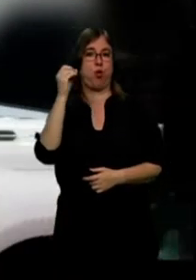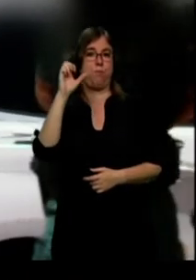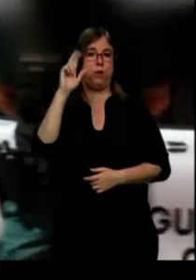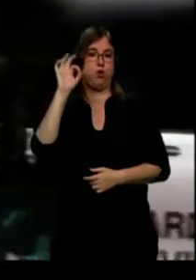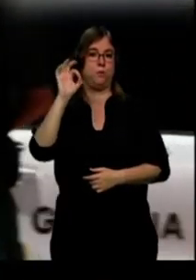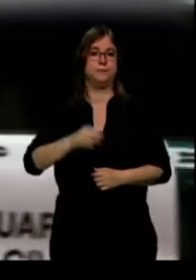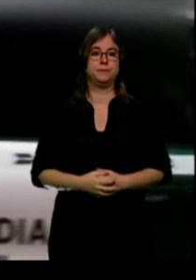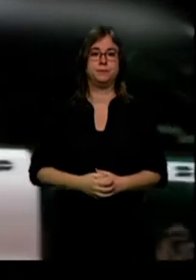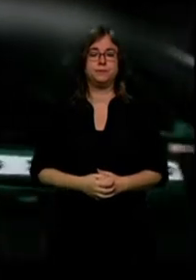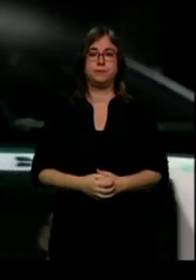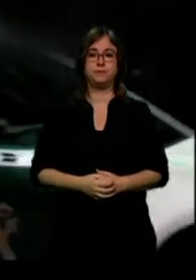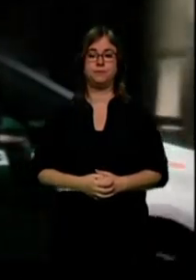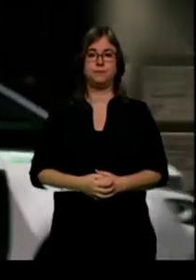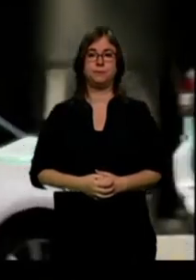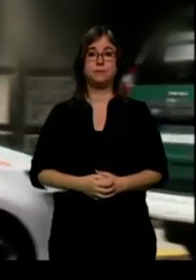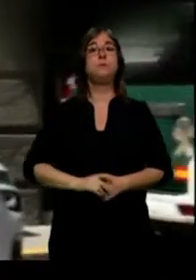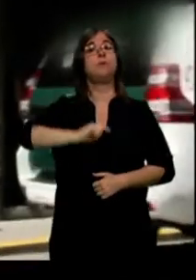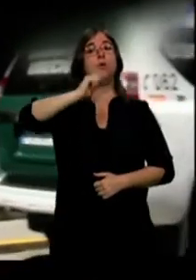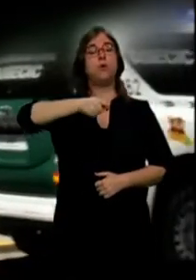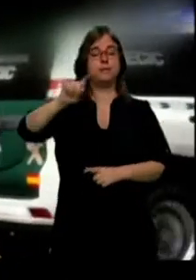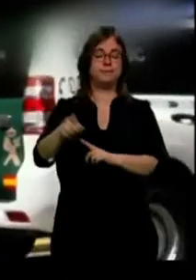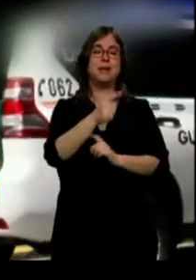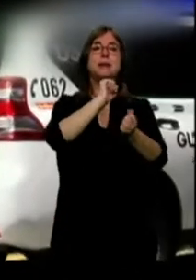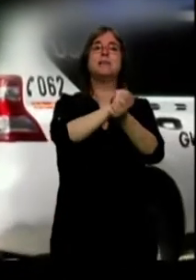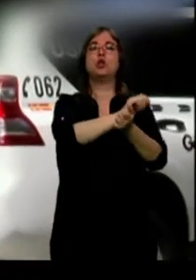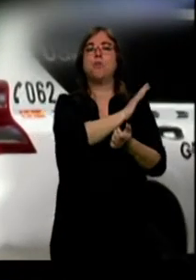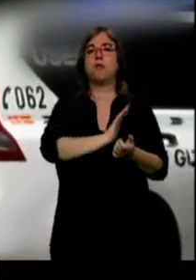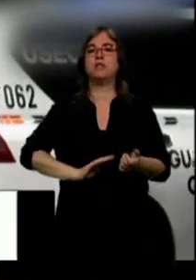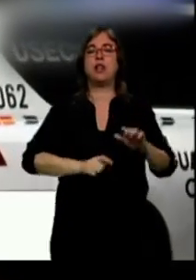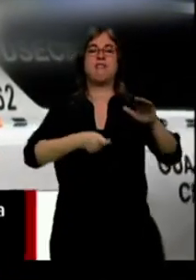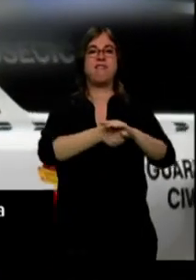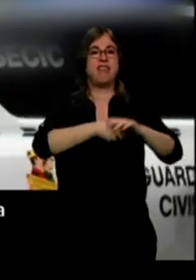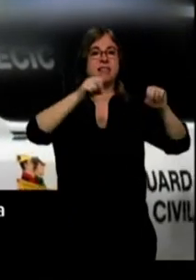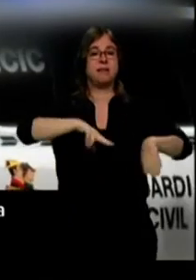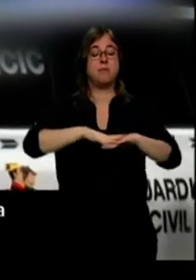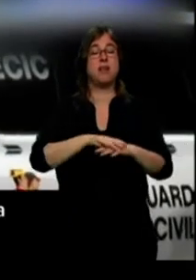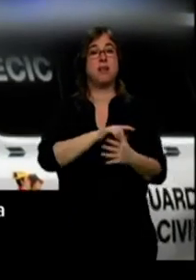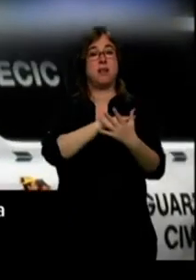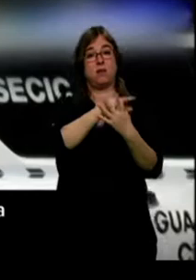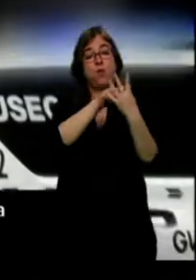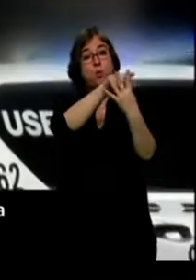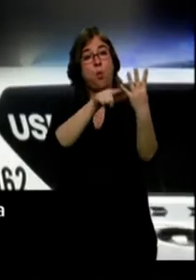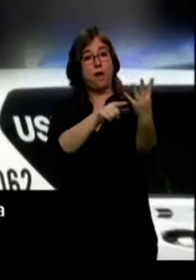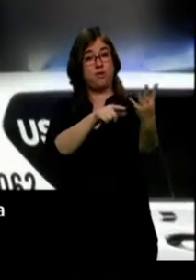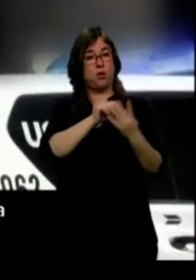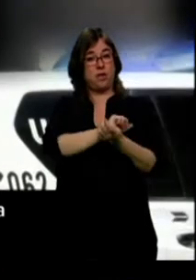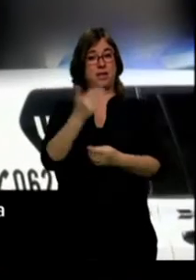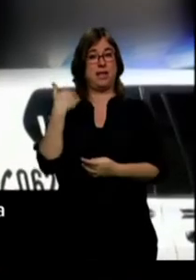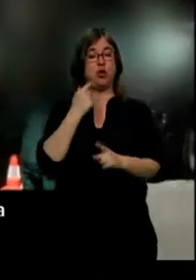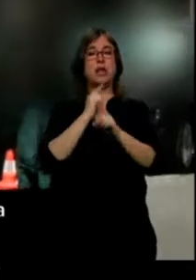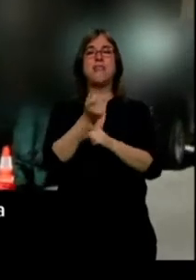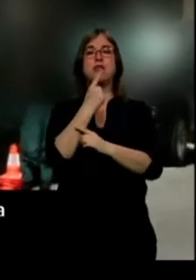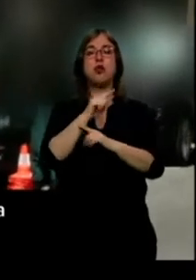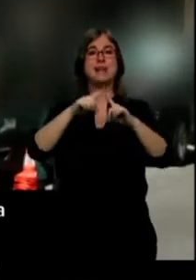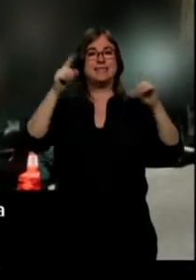El juez ha decretado prisión provisional sin fianza para cuatro de los detenidos en la operación antidroga desarrollada en Segovia. Además, ha